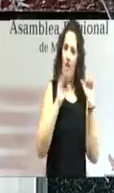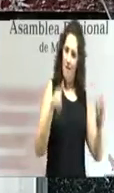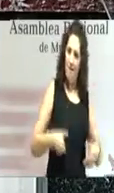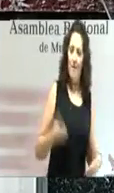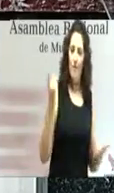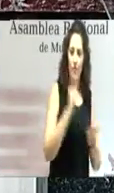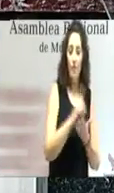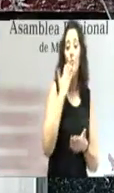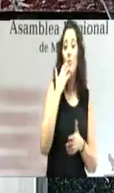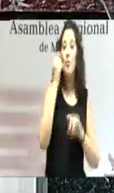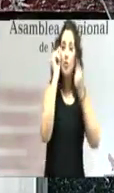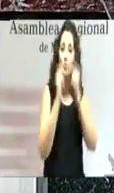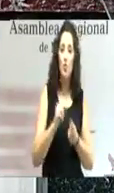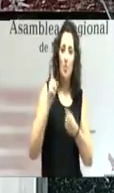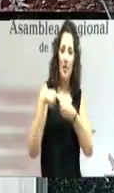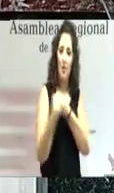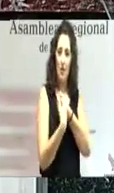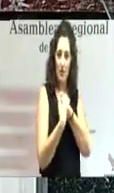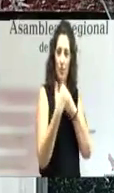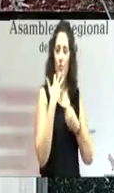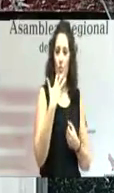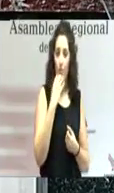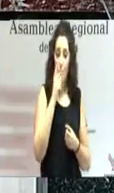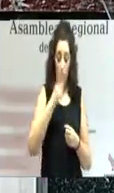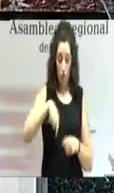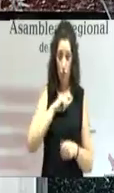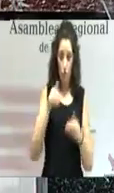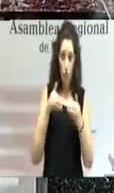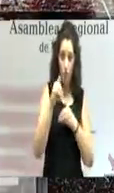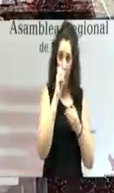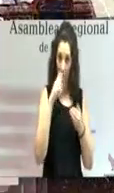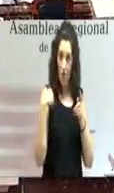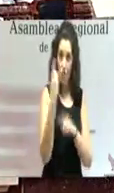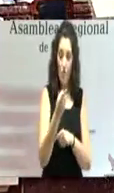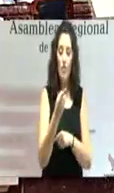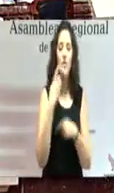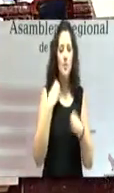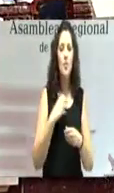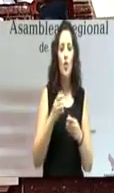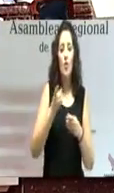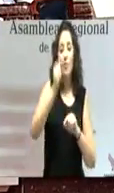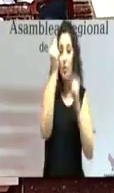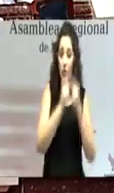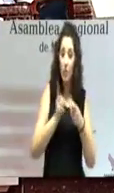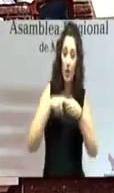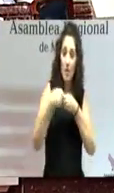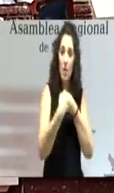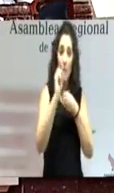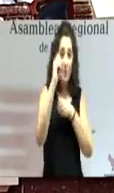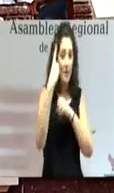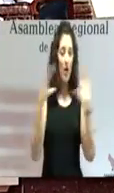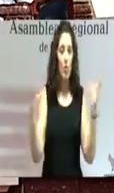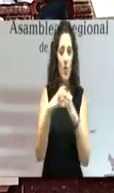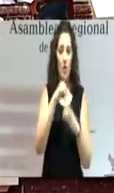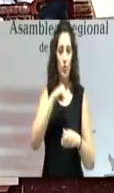los presupuestos participativos, que vamos a poner en marcha para el próximo ejercicio y que nos situarán como la primera comunidad autónoma